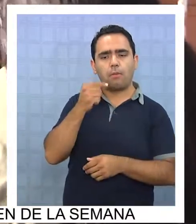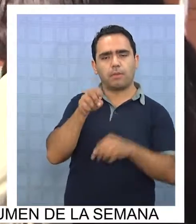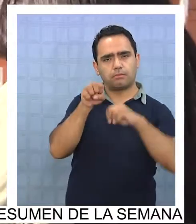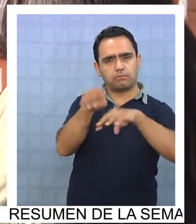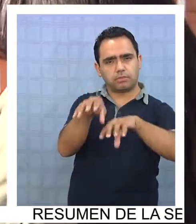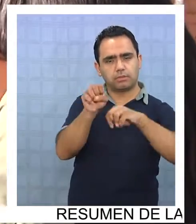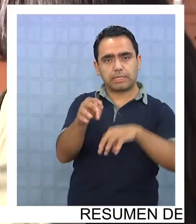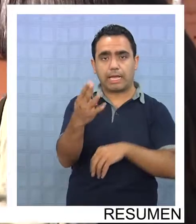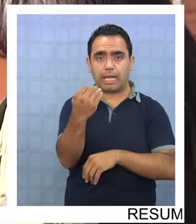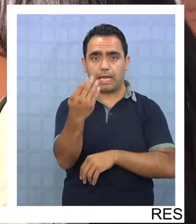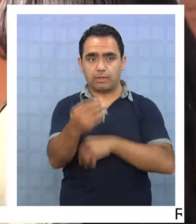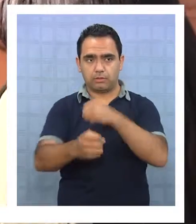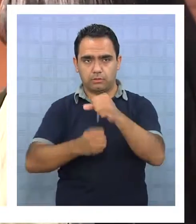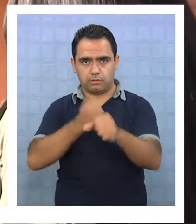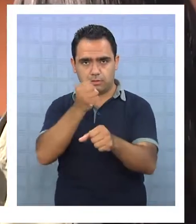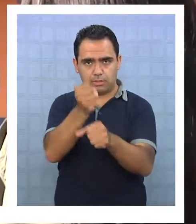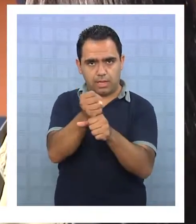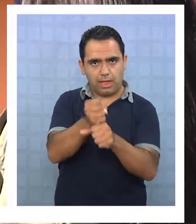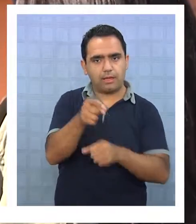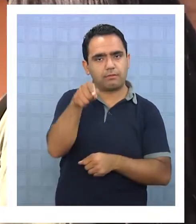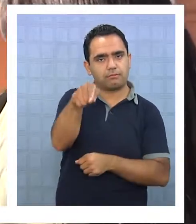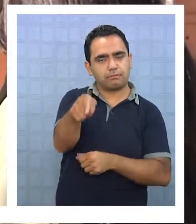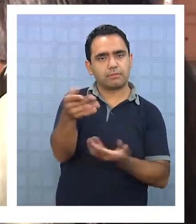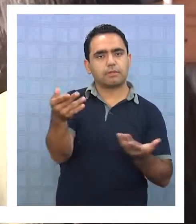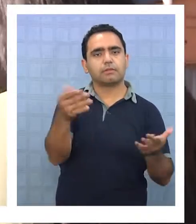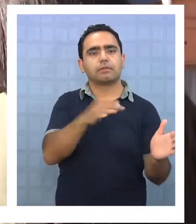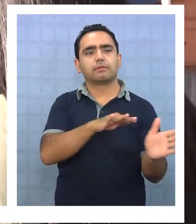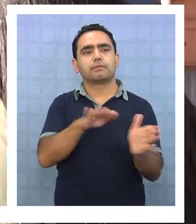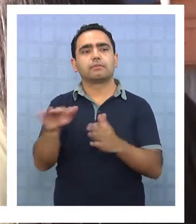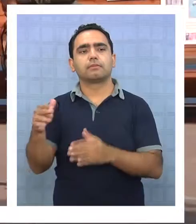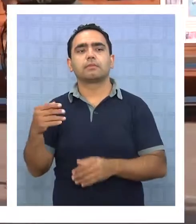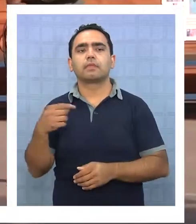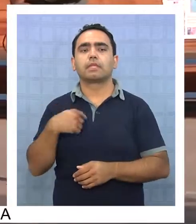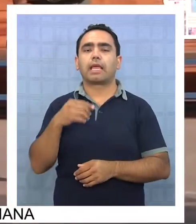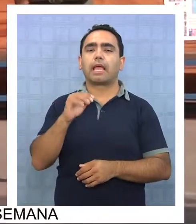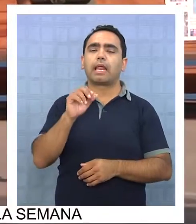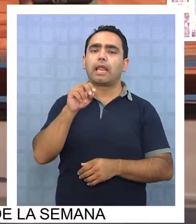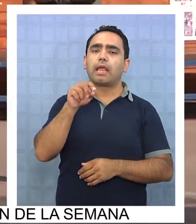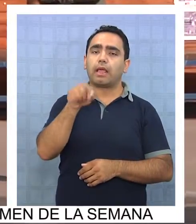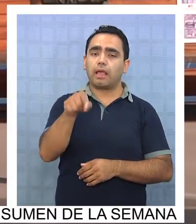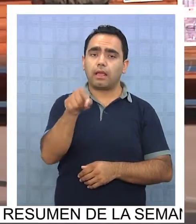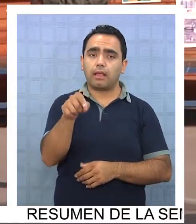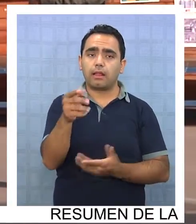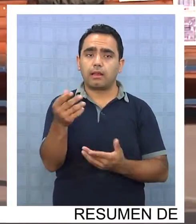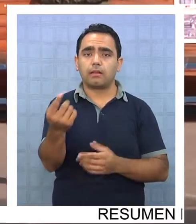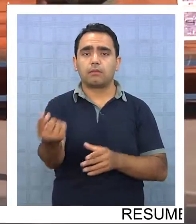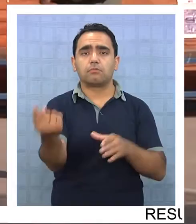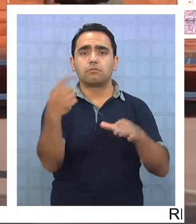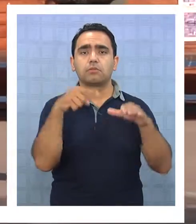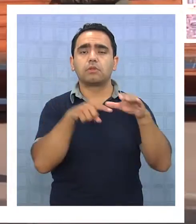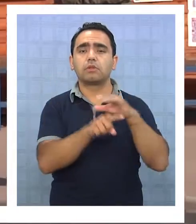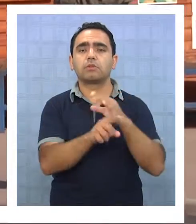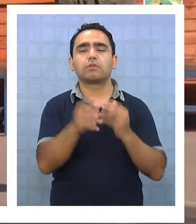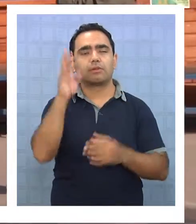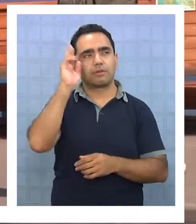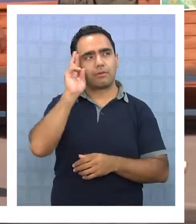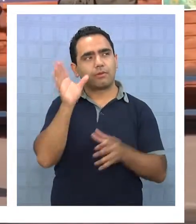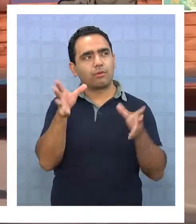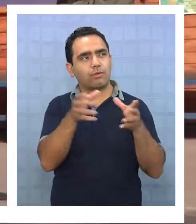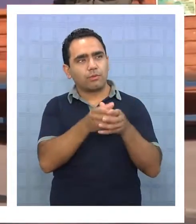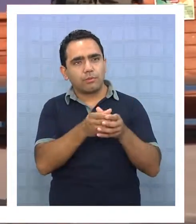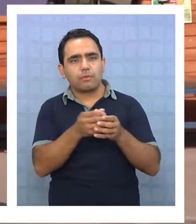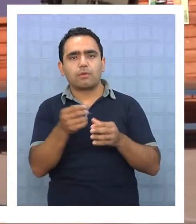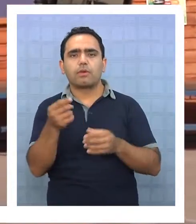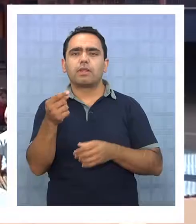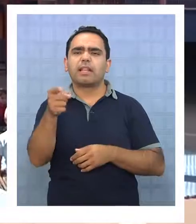años en Esportiva Italiana. Entonces en Esportiva Italiana él entró con una categoría menos, él tenía